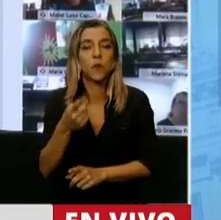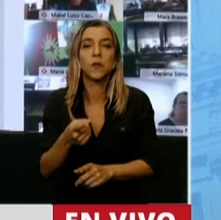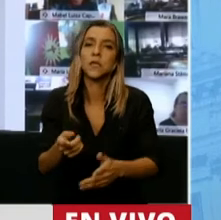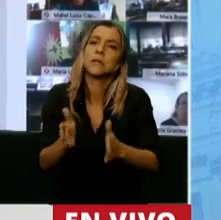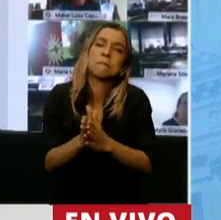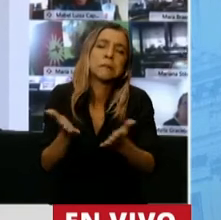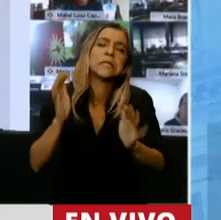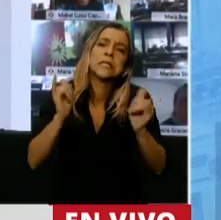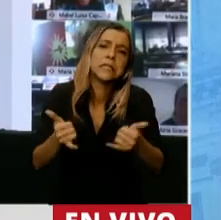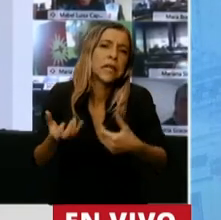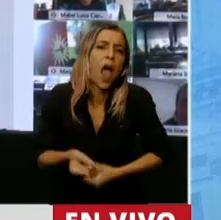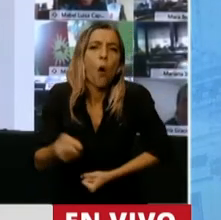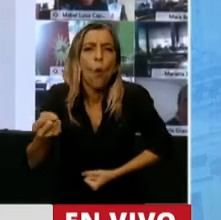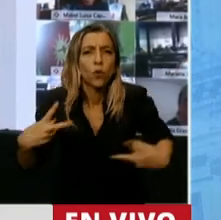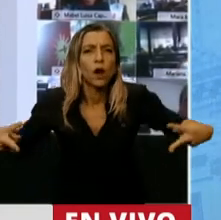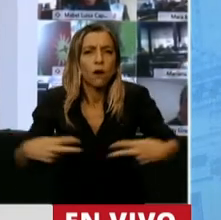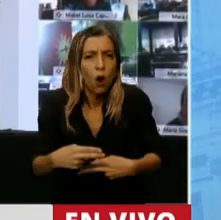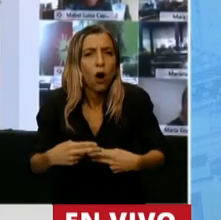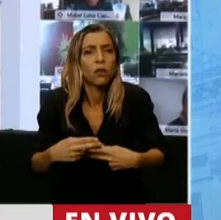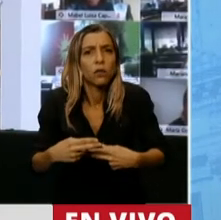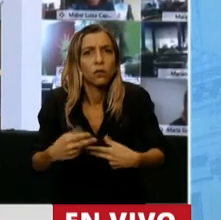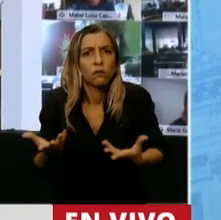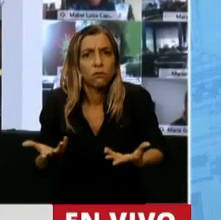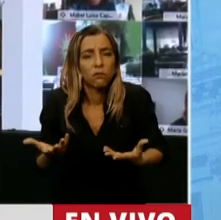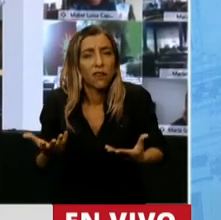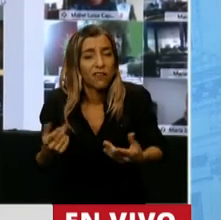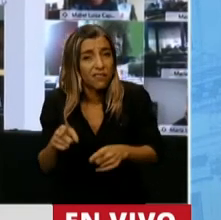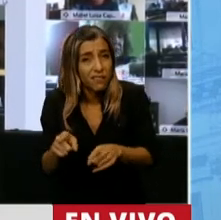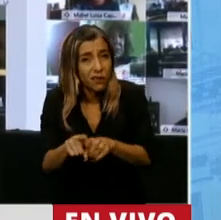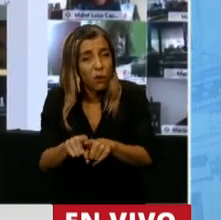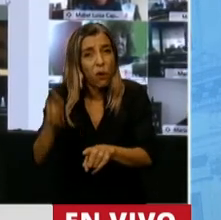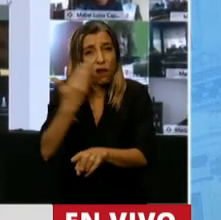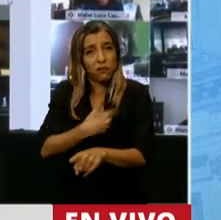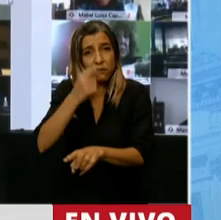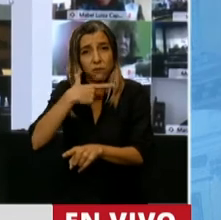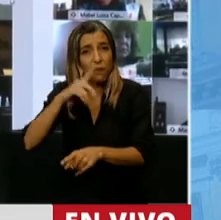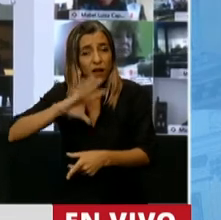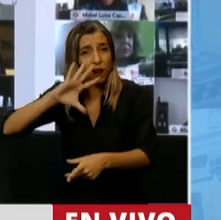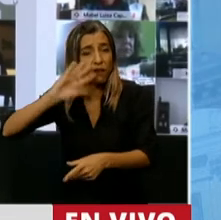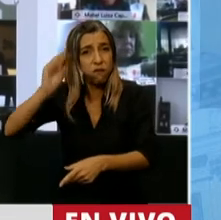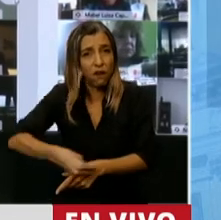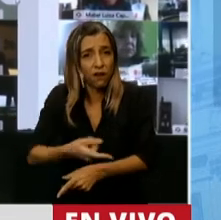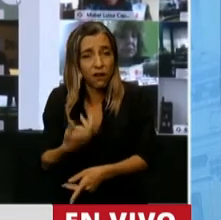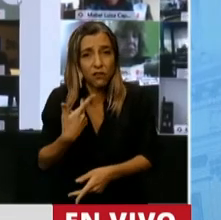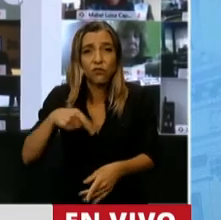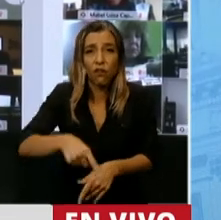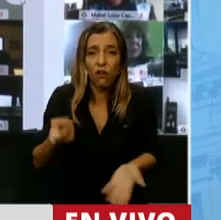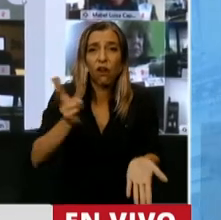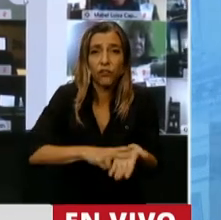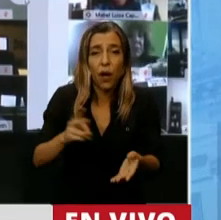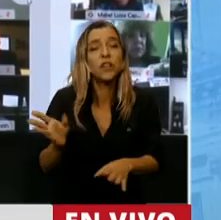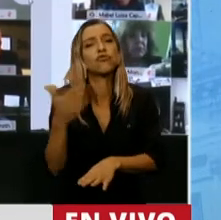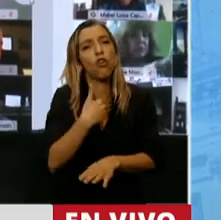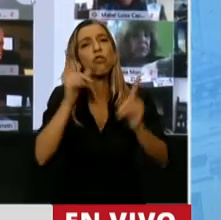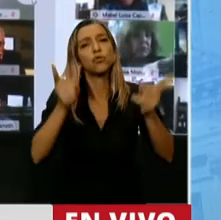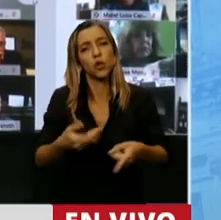receta liberal que ya fracasó con Macri. Lo que están discutiendo son las cuotas del ajuste, pero todos sostienen el régimen del